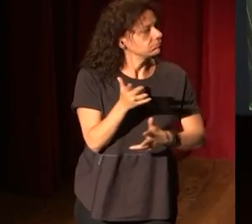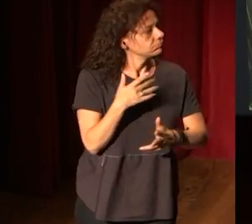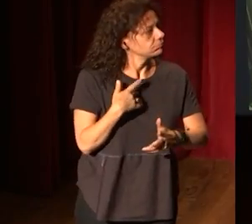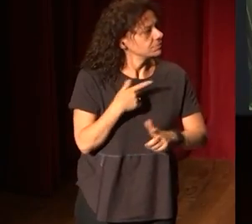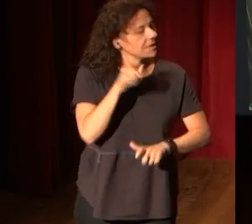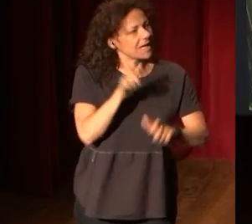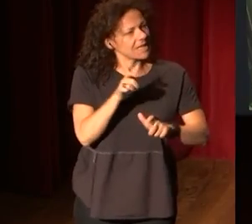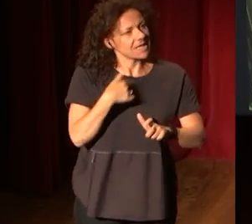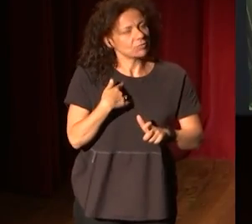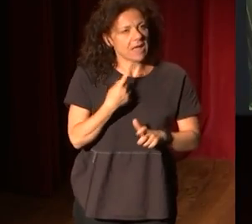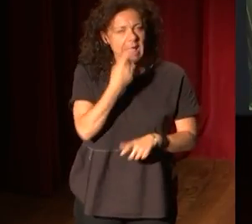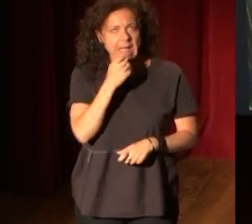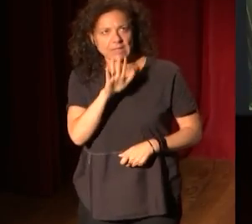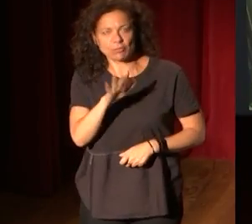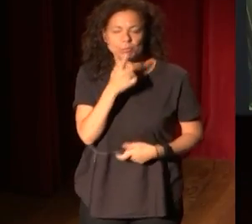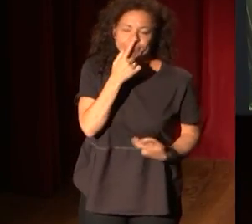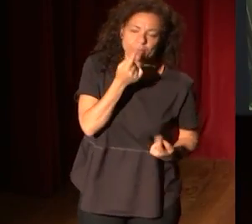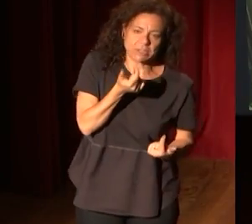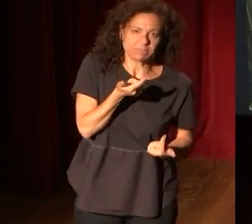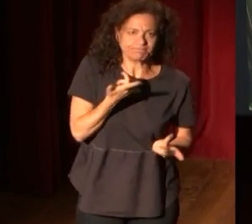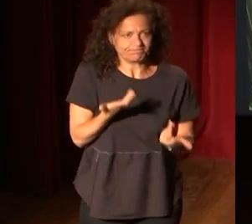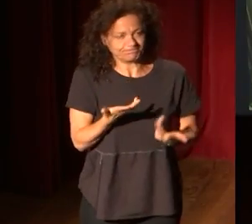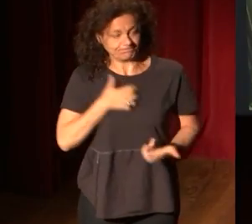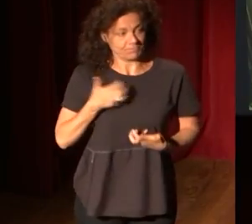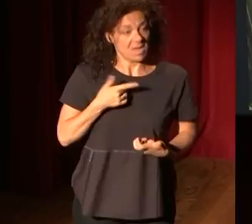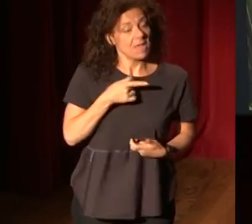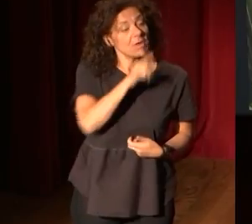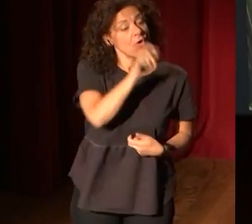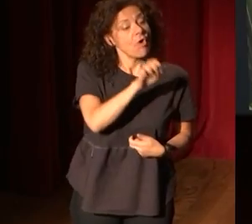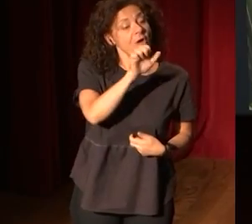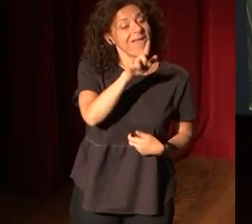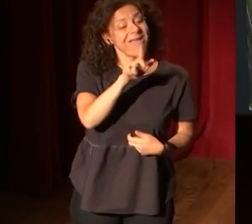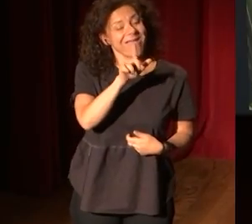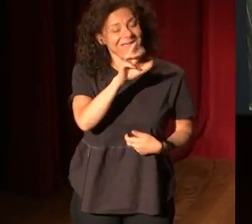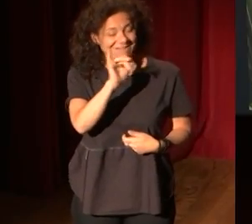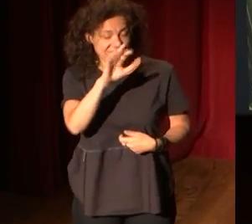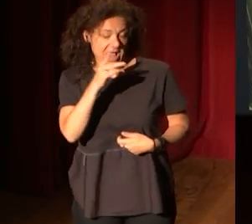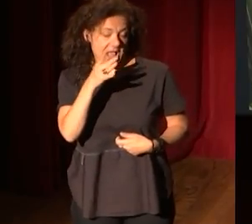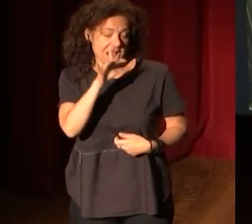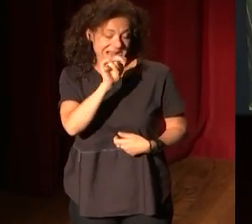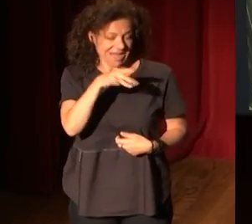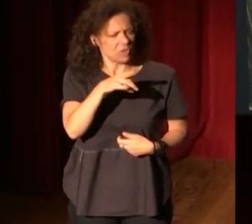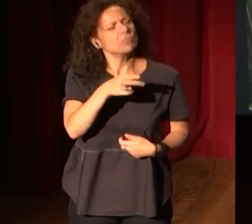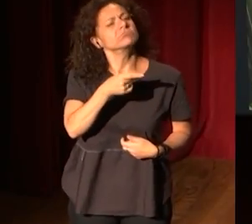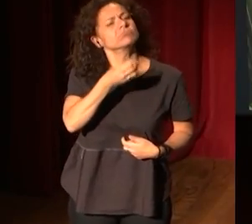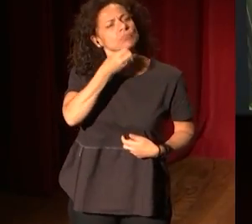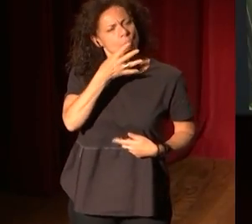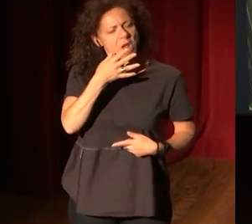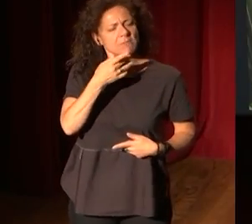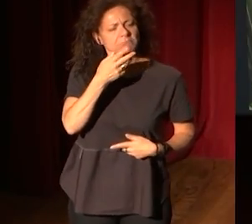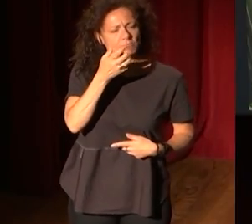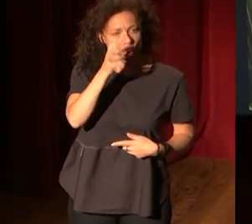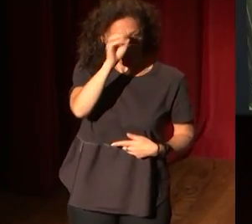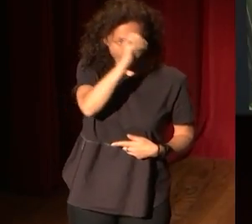bueno, tienen un comportamiento un poquito, pero, el Viralindo, con buen criterio y con muy buen criterio